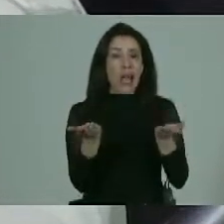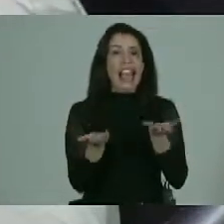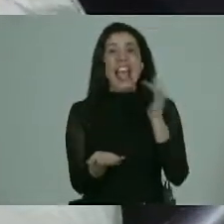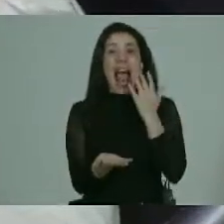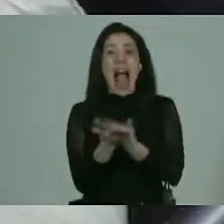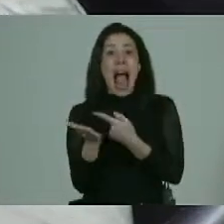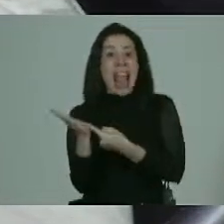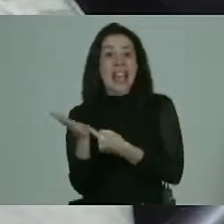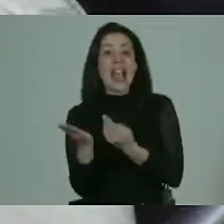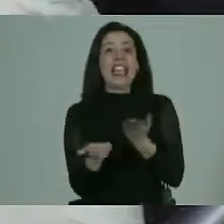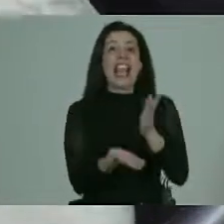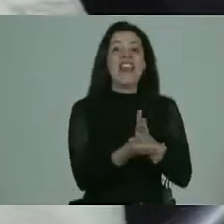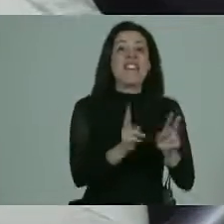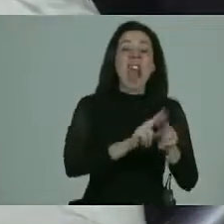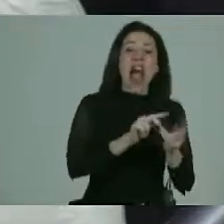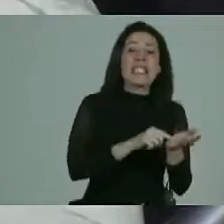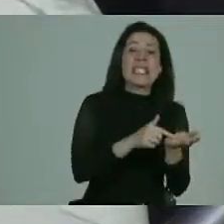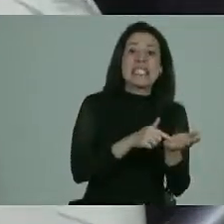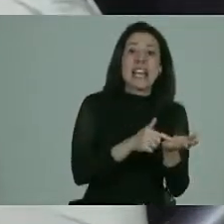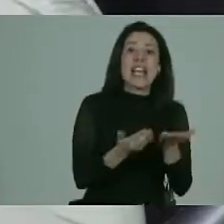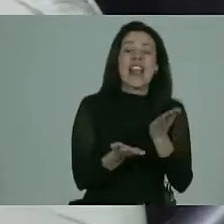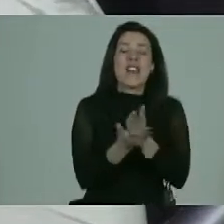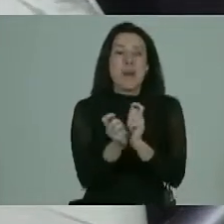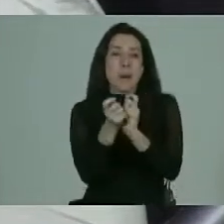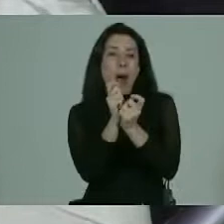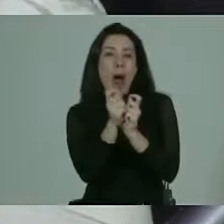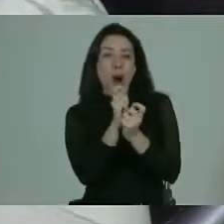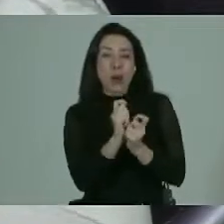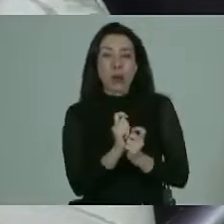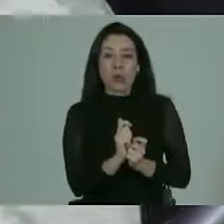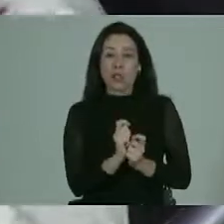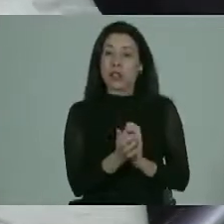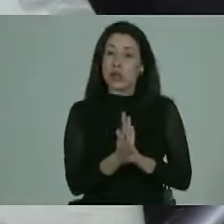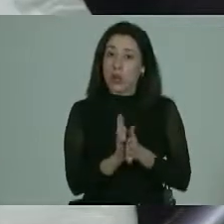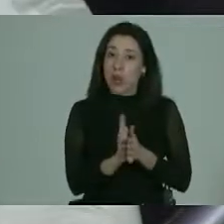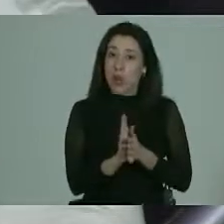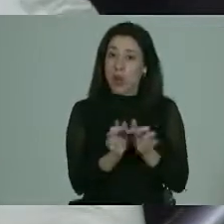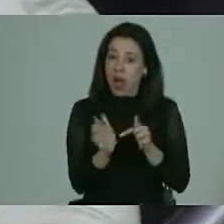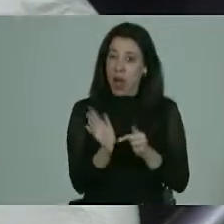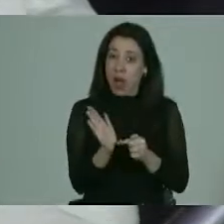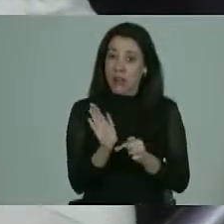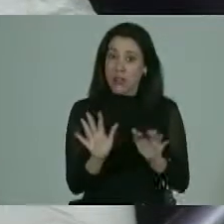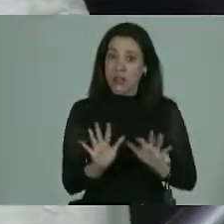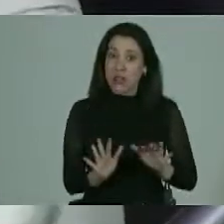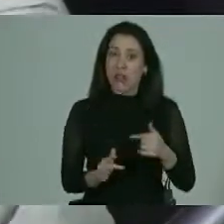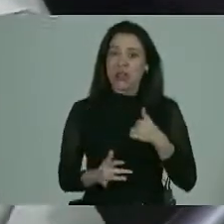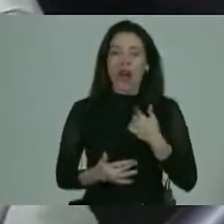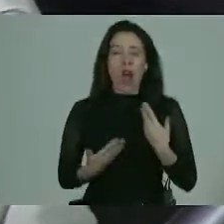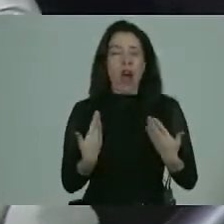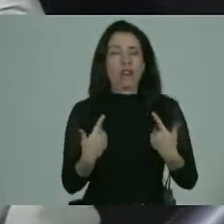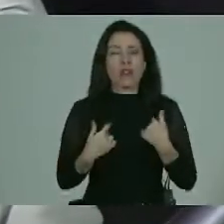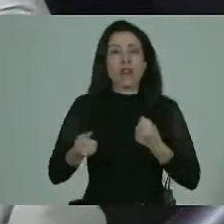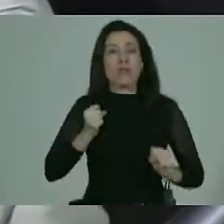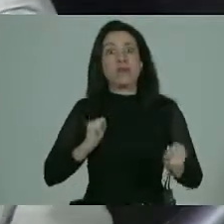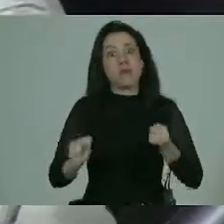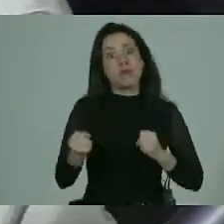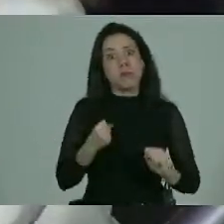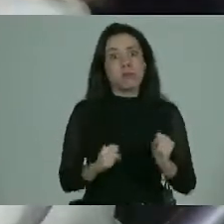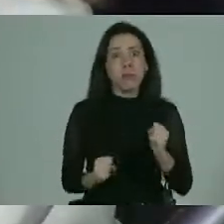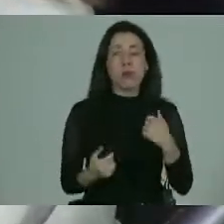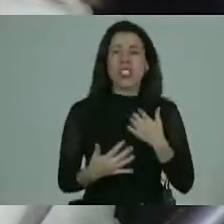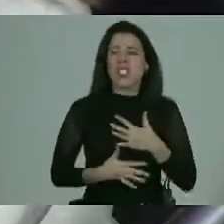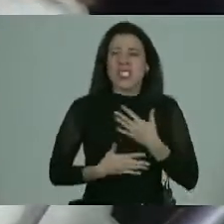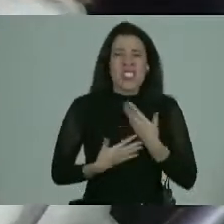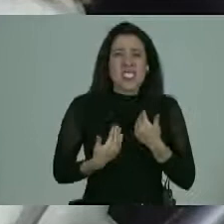es lo que hay y qué es lo que debemos hacer qué es lo que debemos ajustar entonces todas esas cosas a uno de repente le dan como desesperanza porque uno